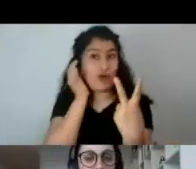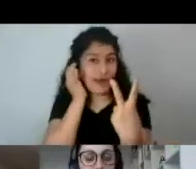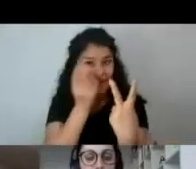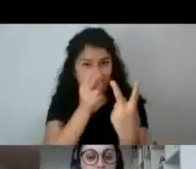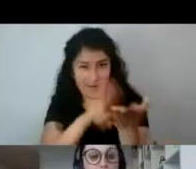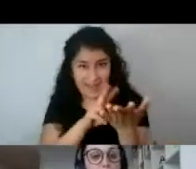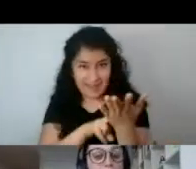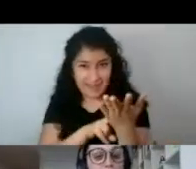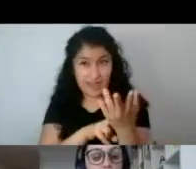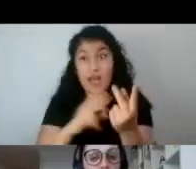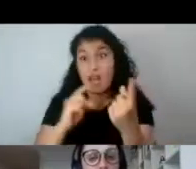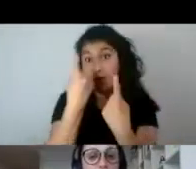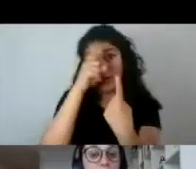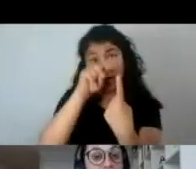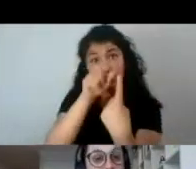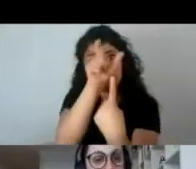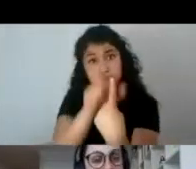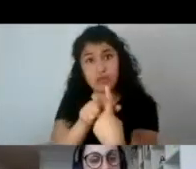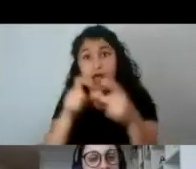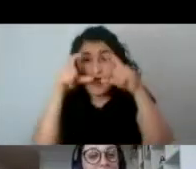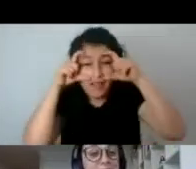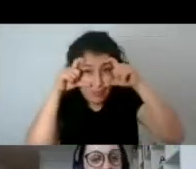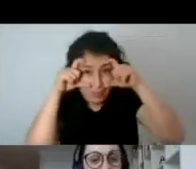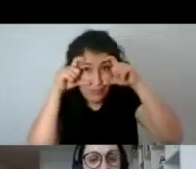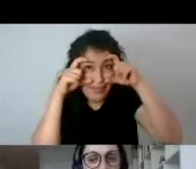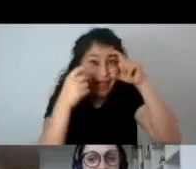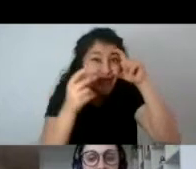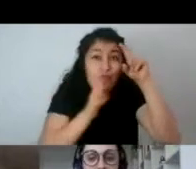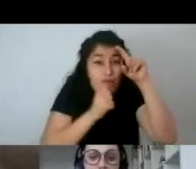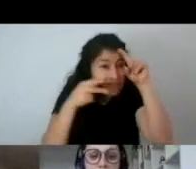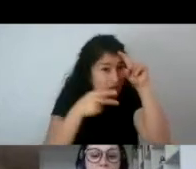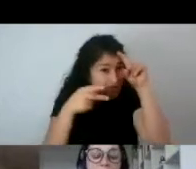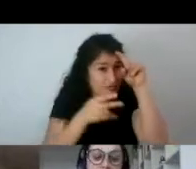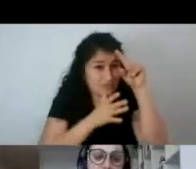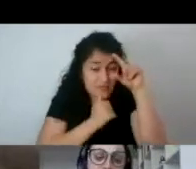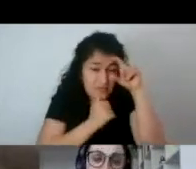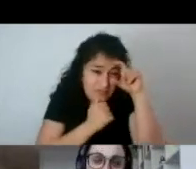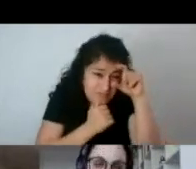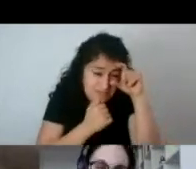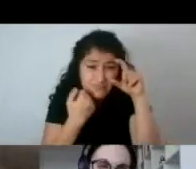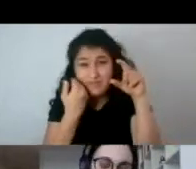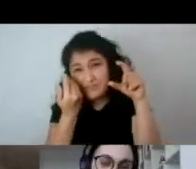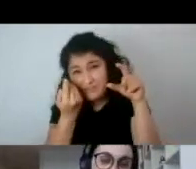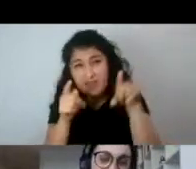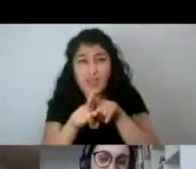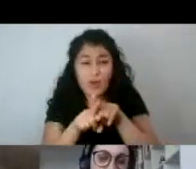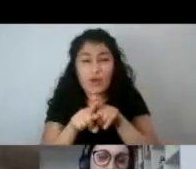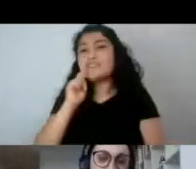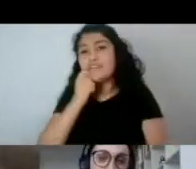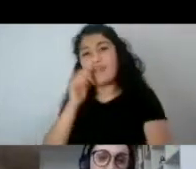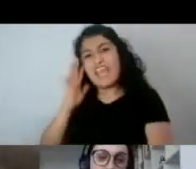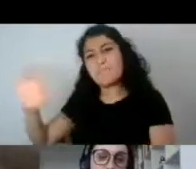Entonces, en la primera, los lentes, la virgen, ¿no? Como hay un imaginario ahí